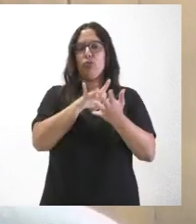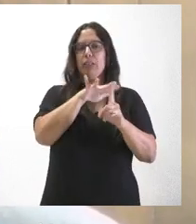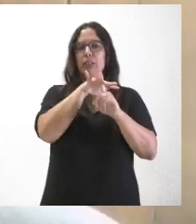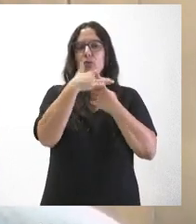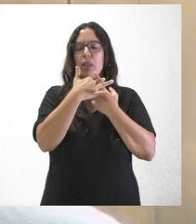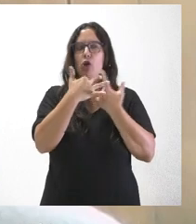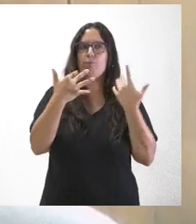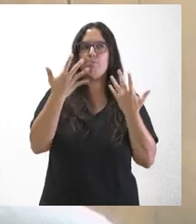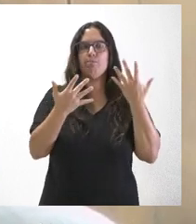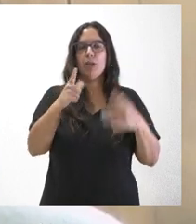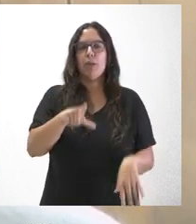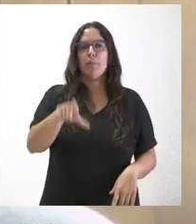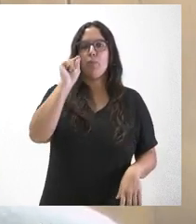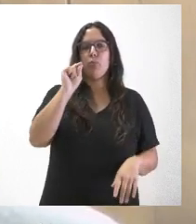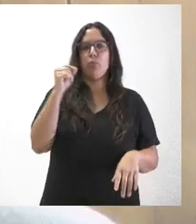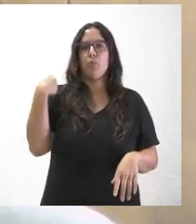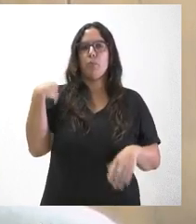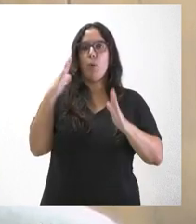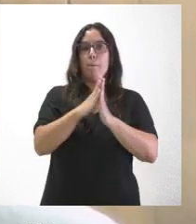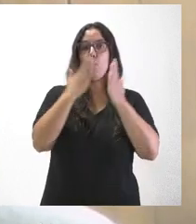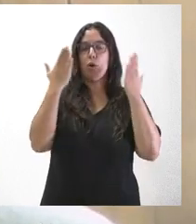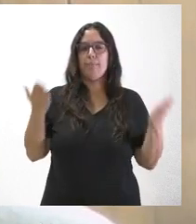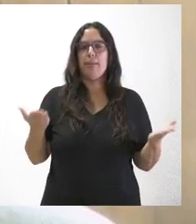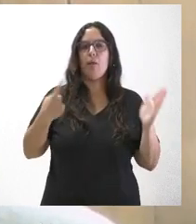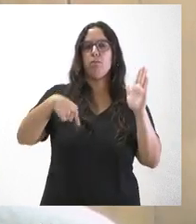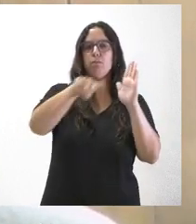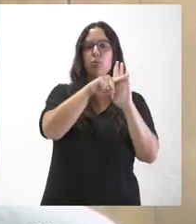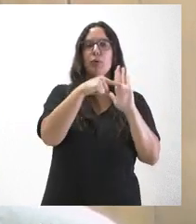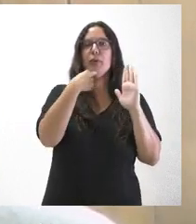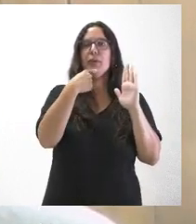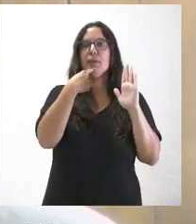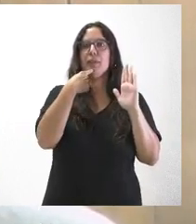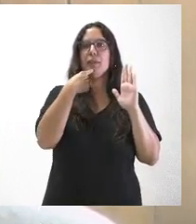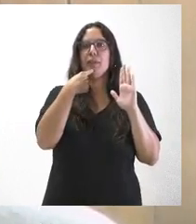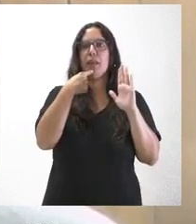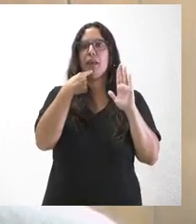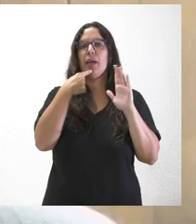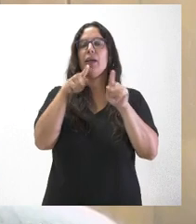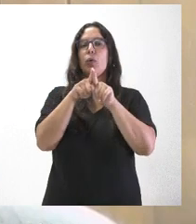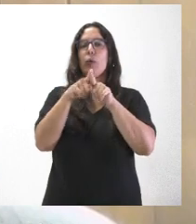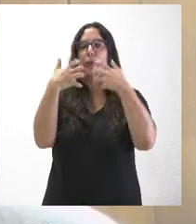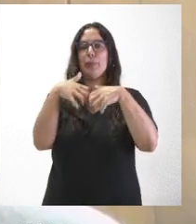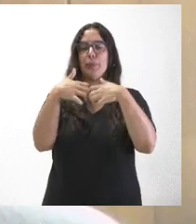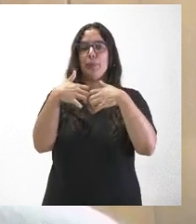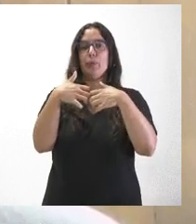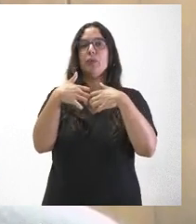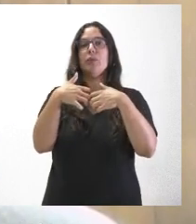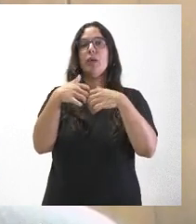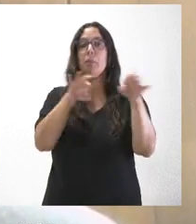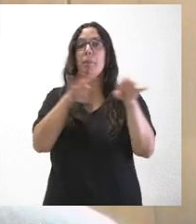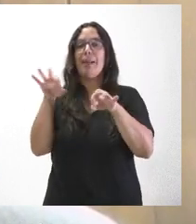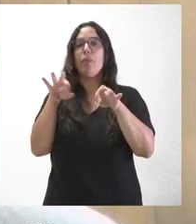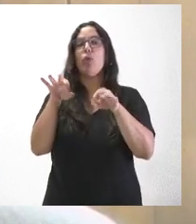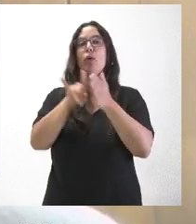decisión publicada en Boletín de denegar una planta fotovoltaica que estaba proyectándose